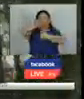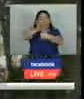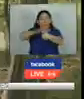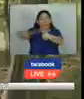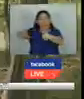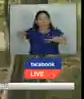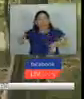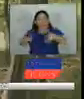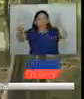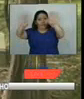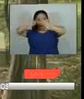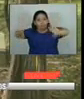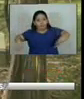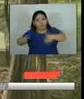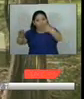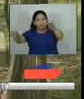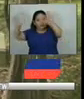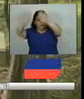tropicales